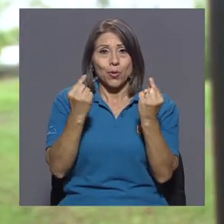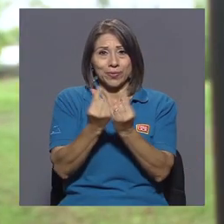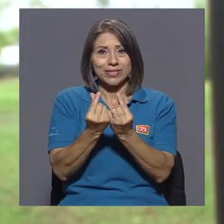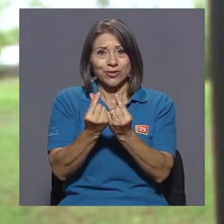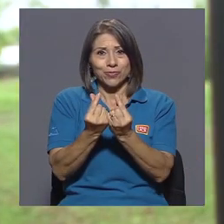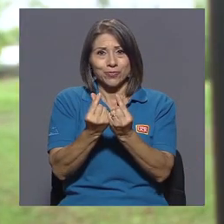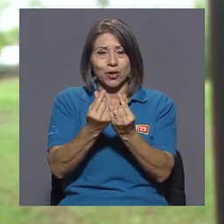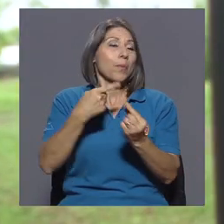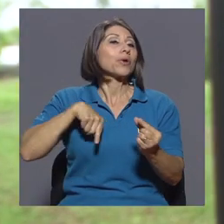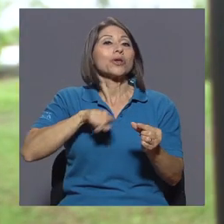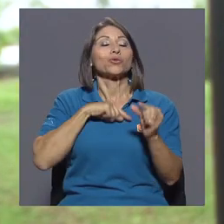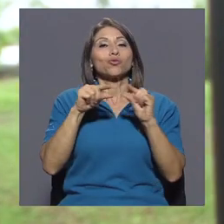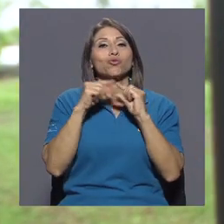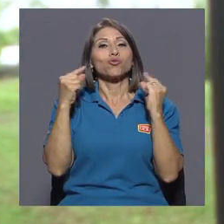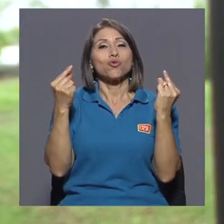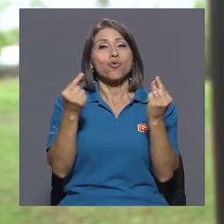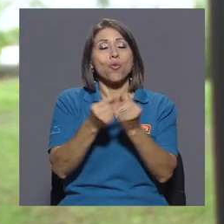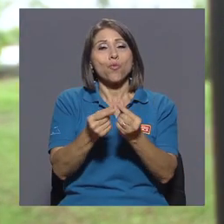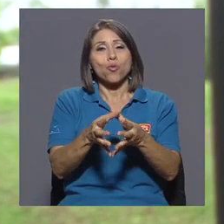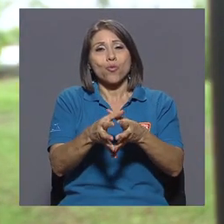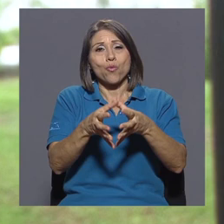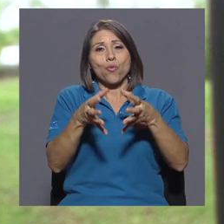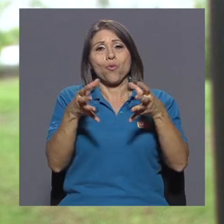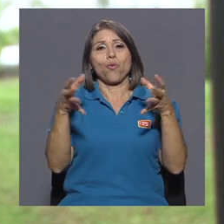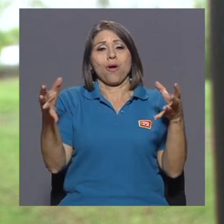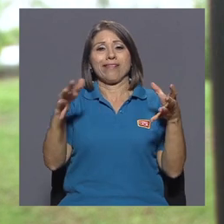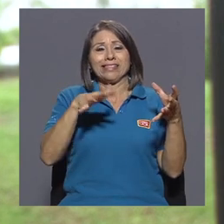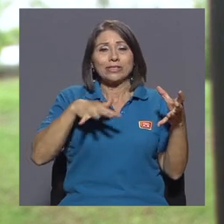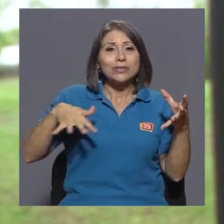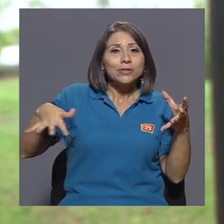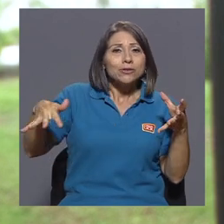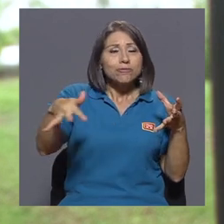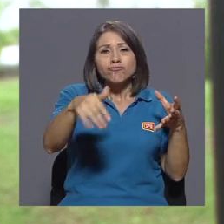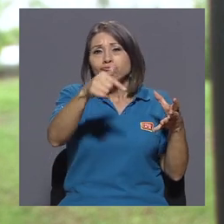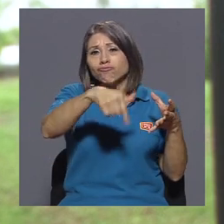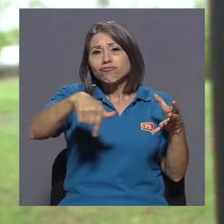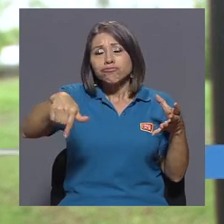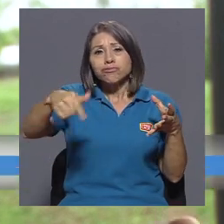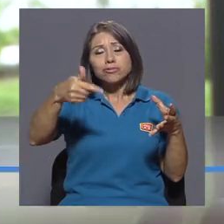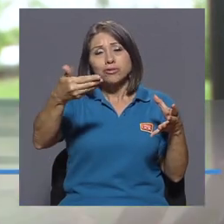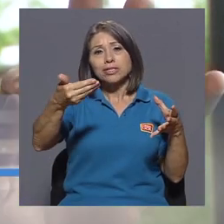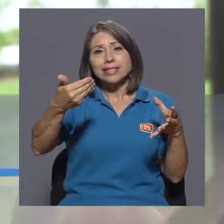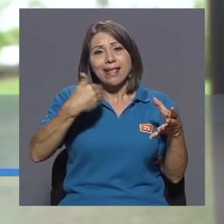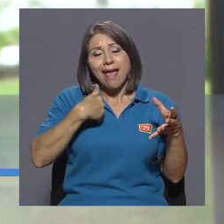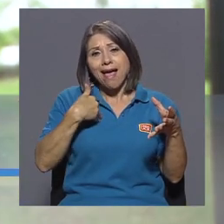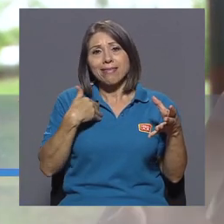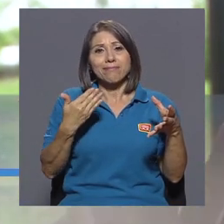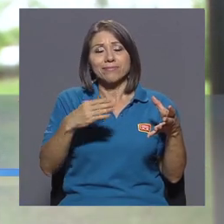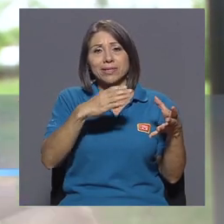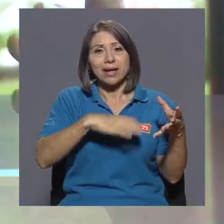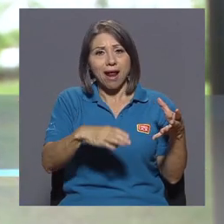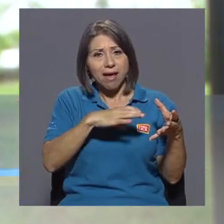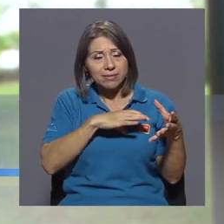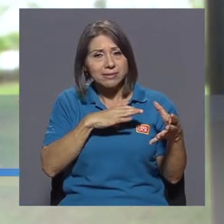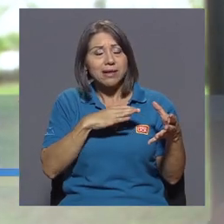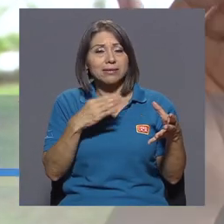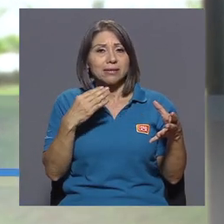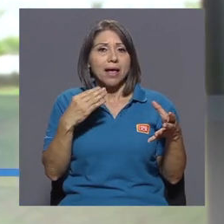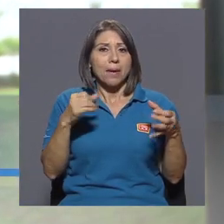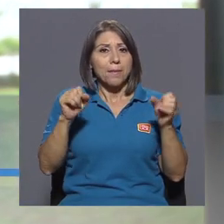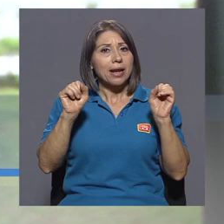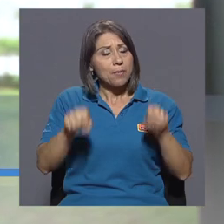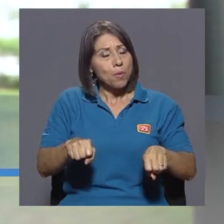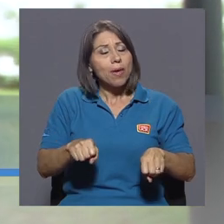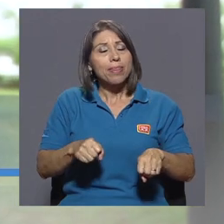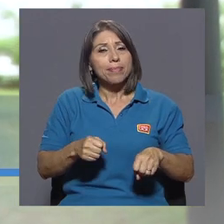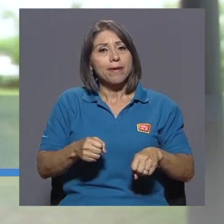bastante grande, la creación colectiva pues tiene sus características para que pueda fluir